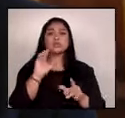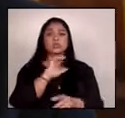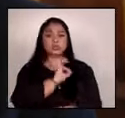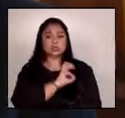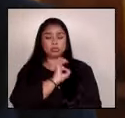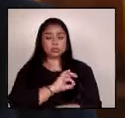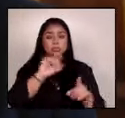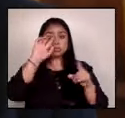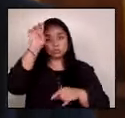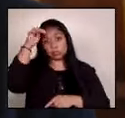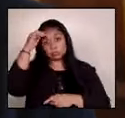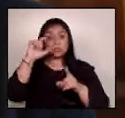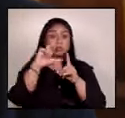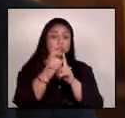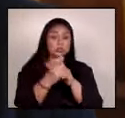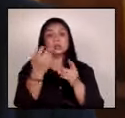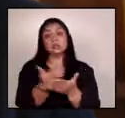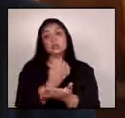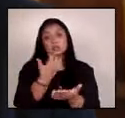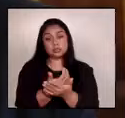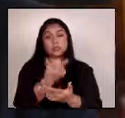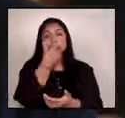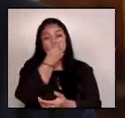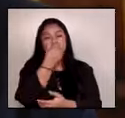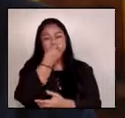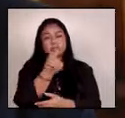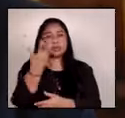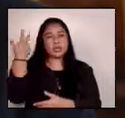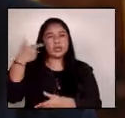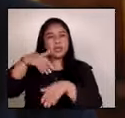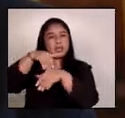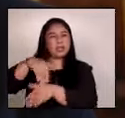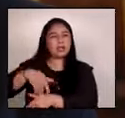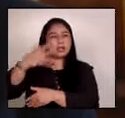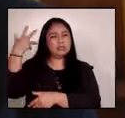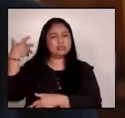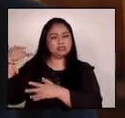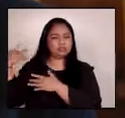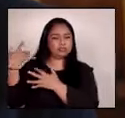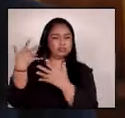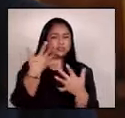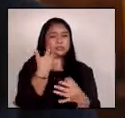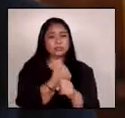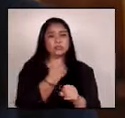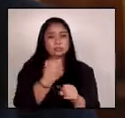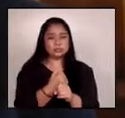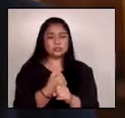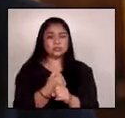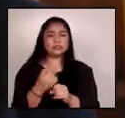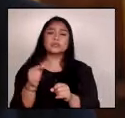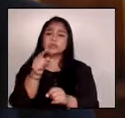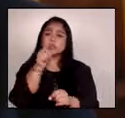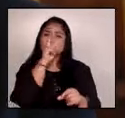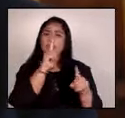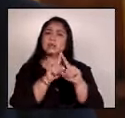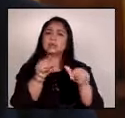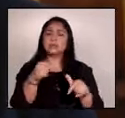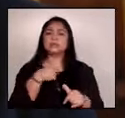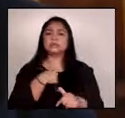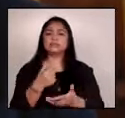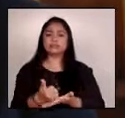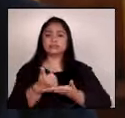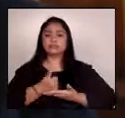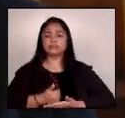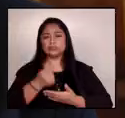económico que la corrupción nos ha negado en las últimas décadas. Y eso nos permite trabajar